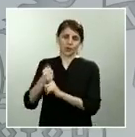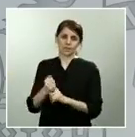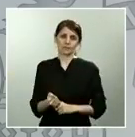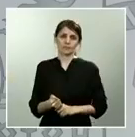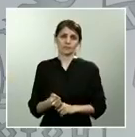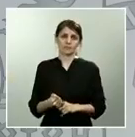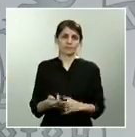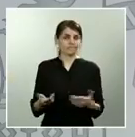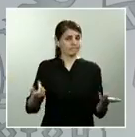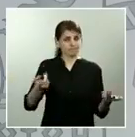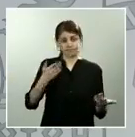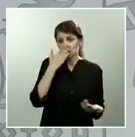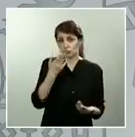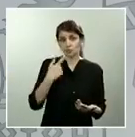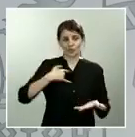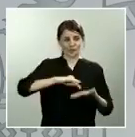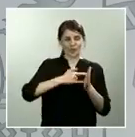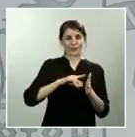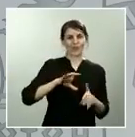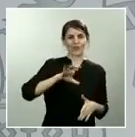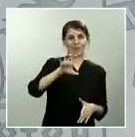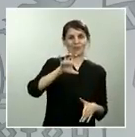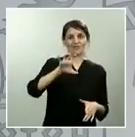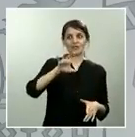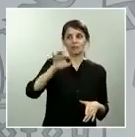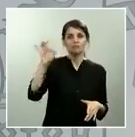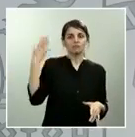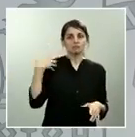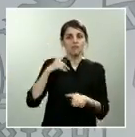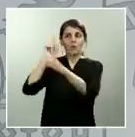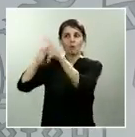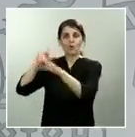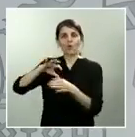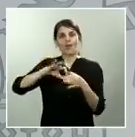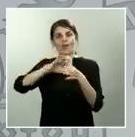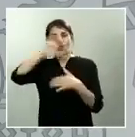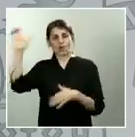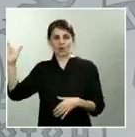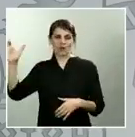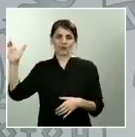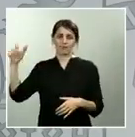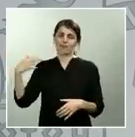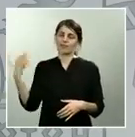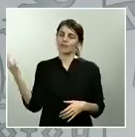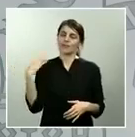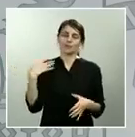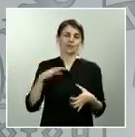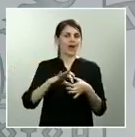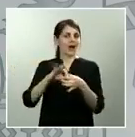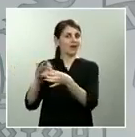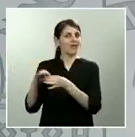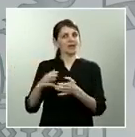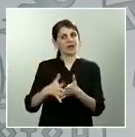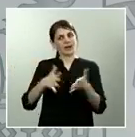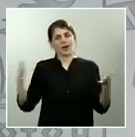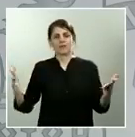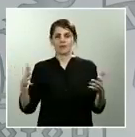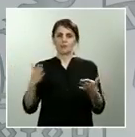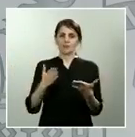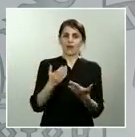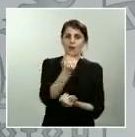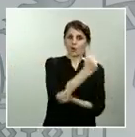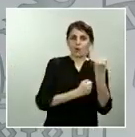construir una gran alianza en la parte económica, en la parte social y en la parte de reconstrucción que le va a tocar al continente